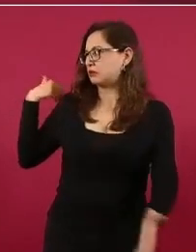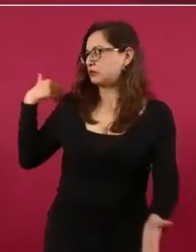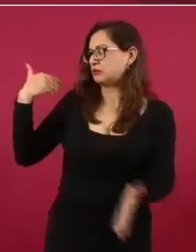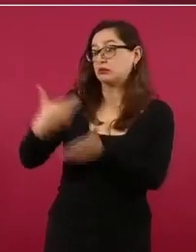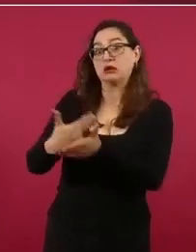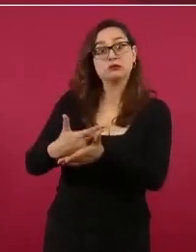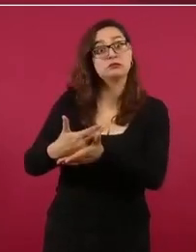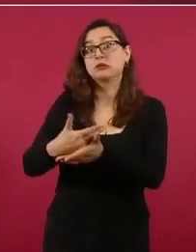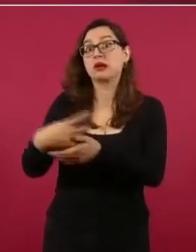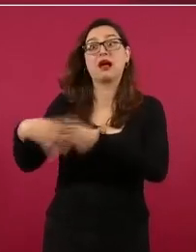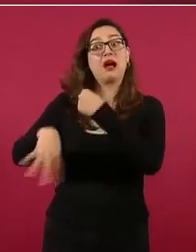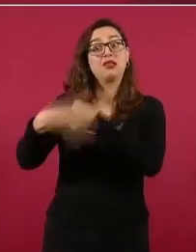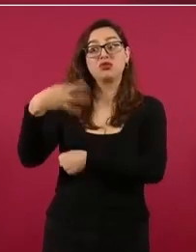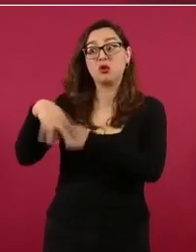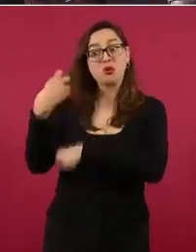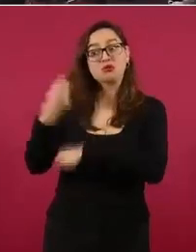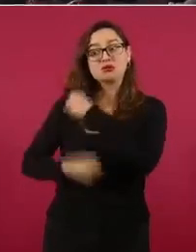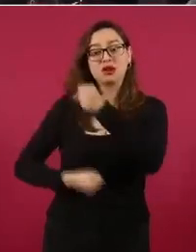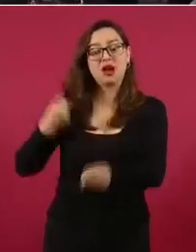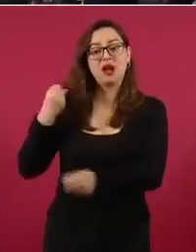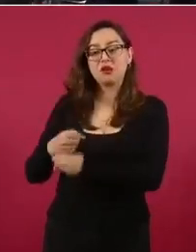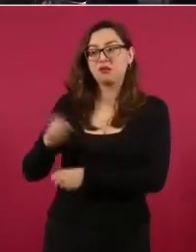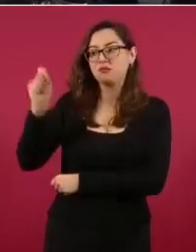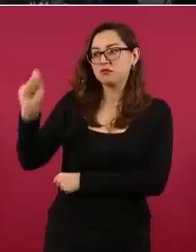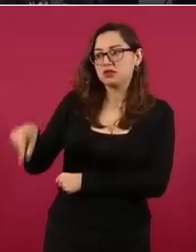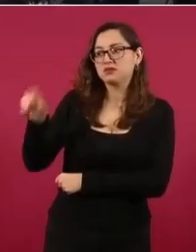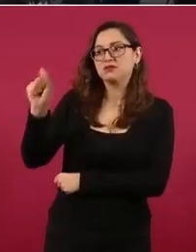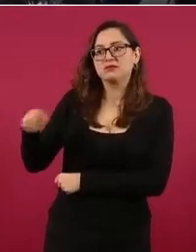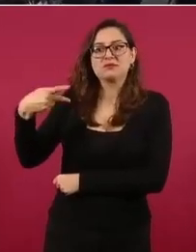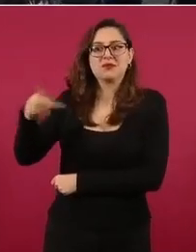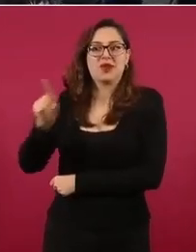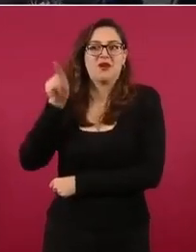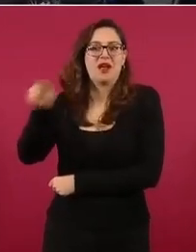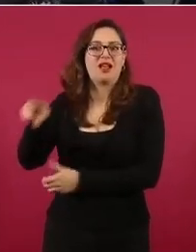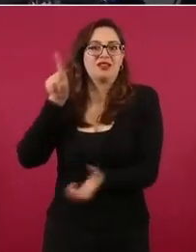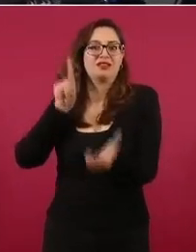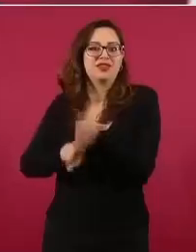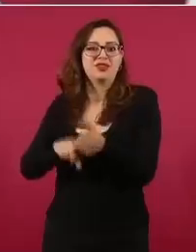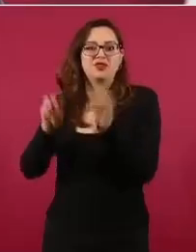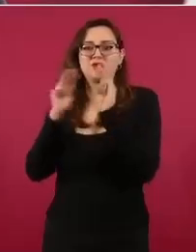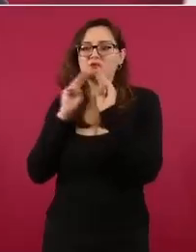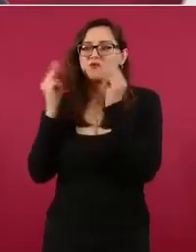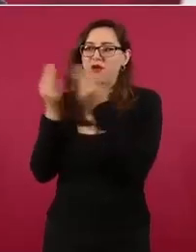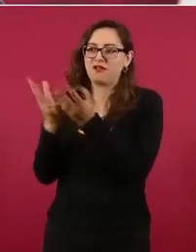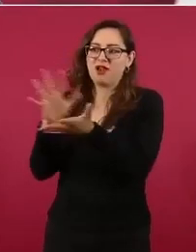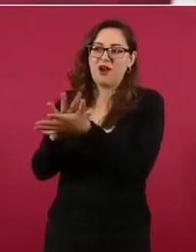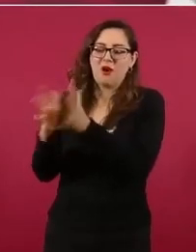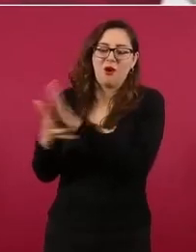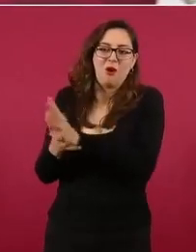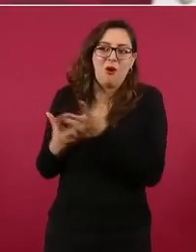catorce, pero pertenece a un grupo al que hice mención